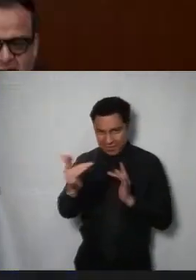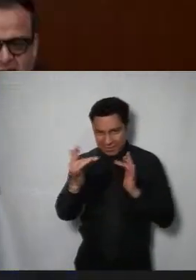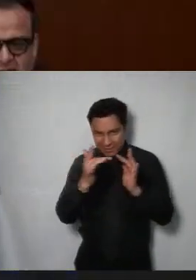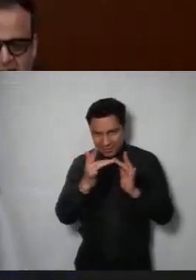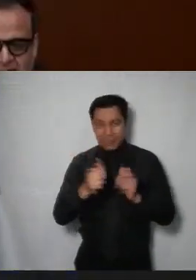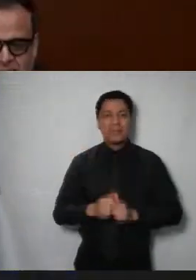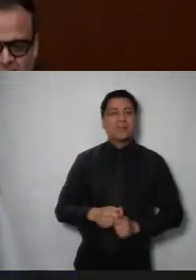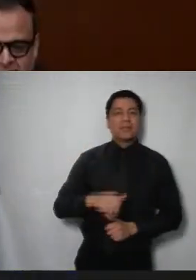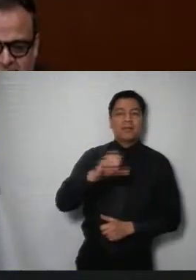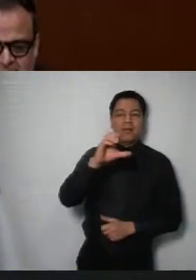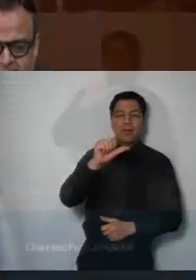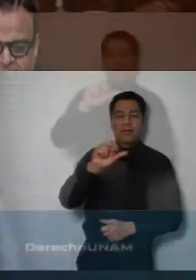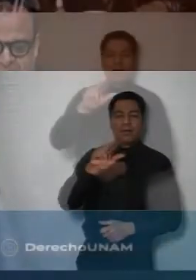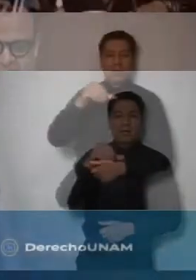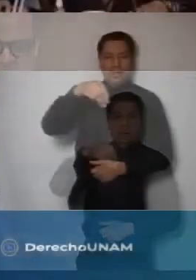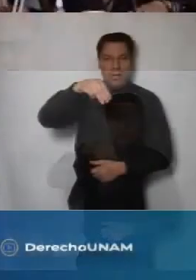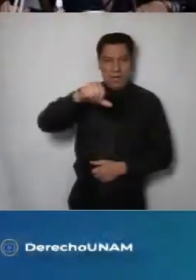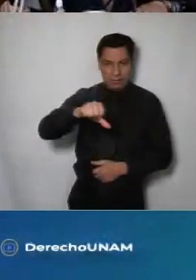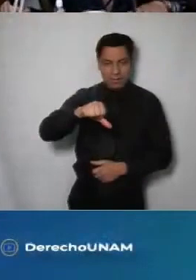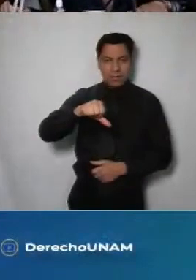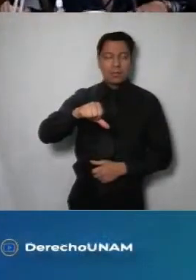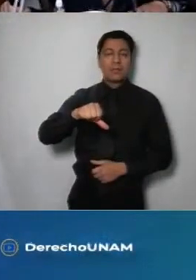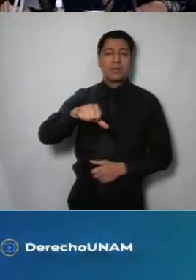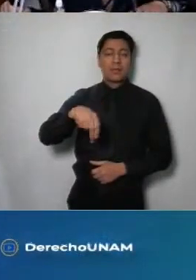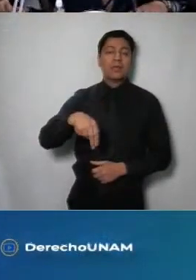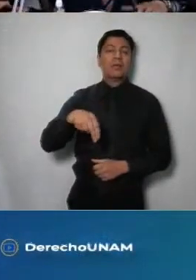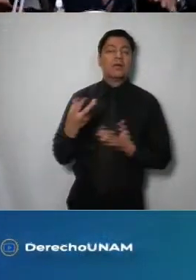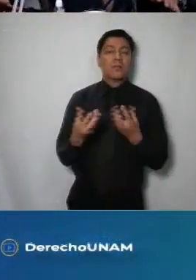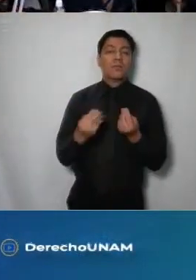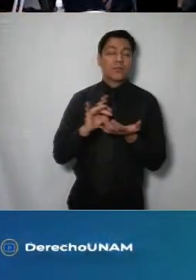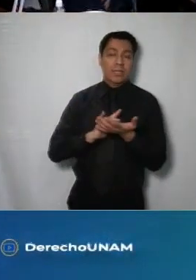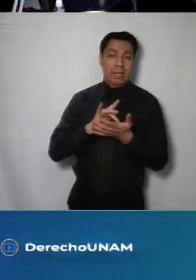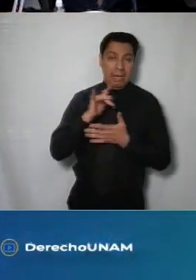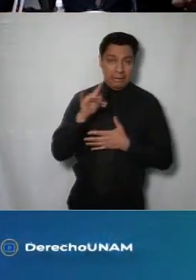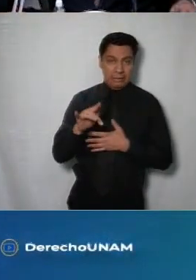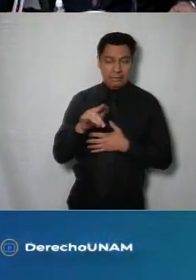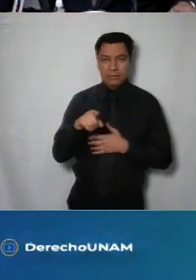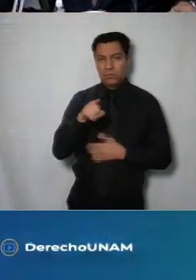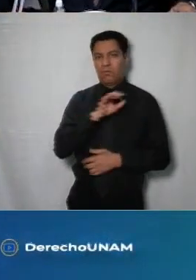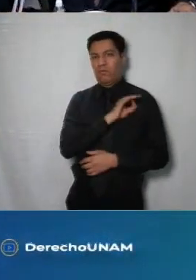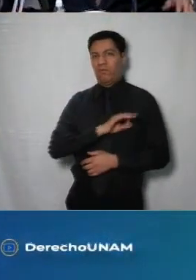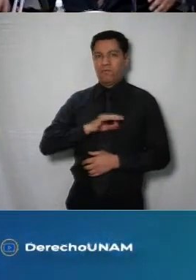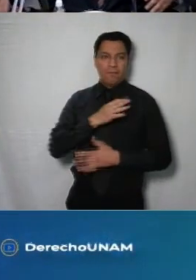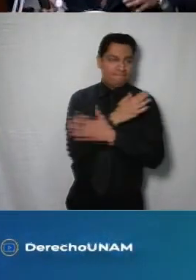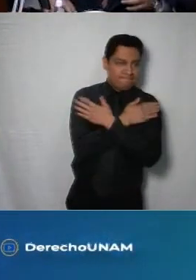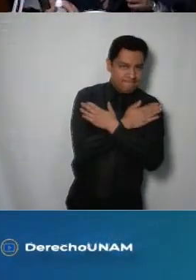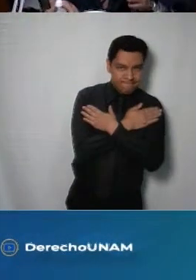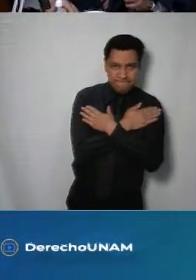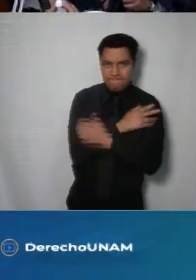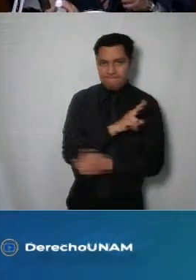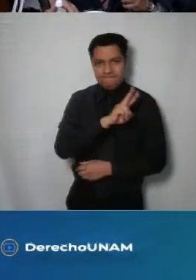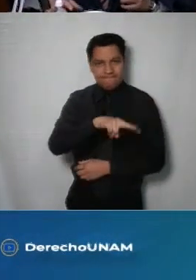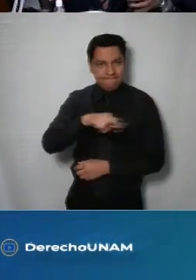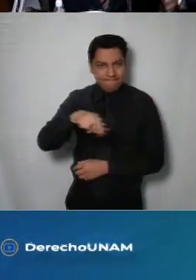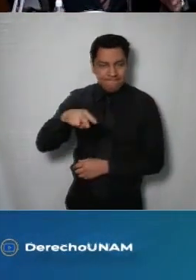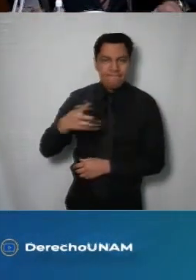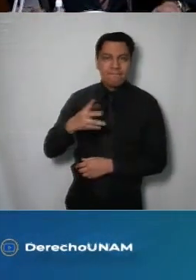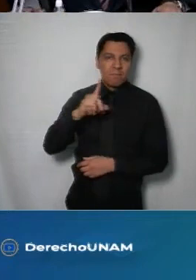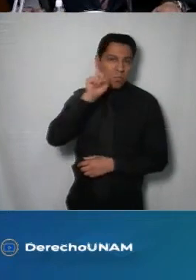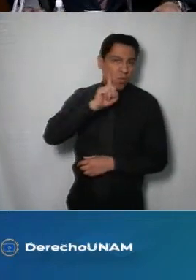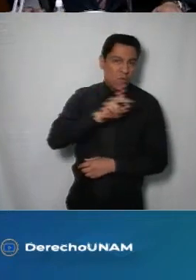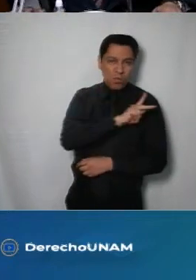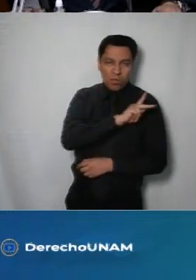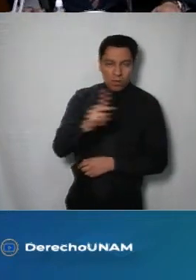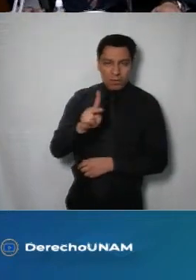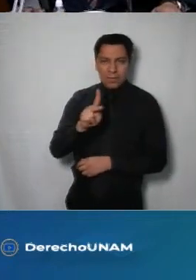y sin duda Carmen muchísimas gracias por esta última parte de tu inversión y además felicitaciones a mis compañeras y a presidente por